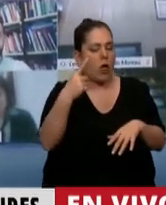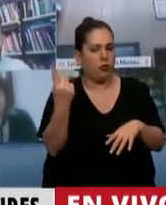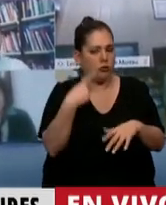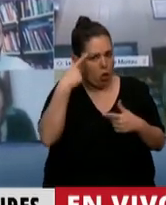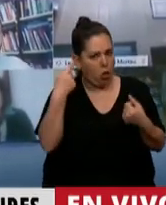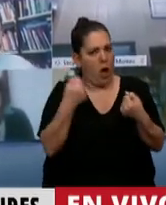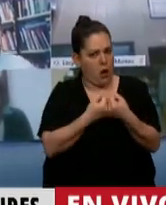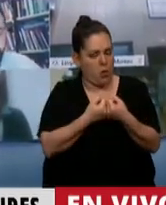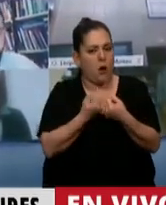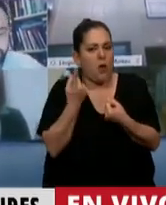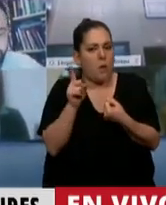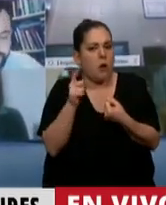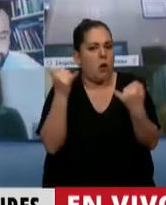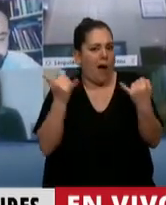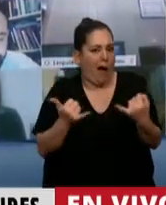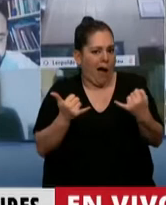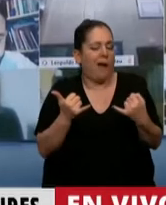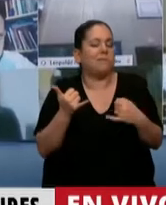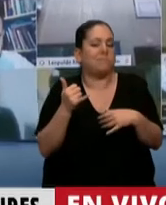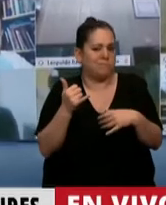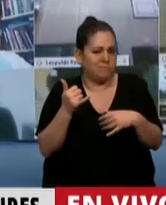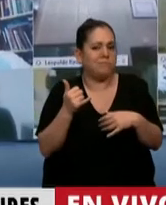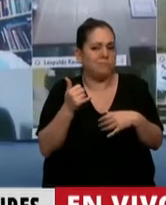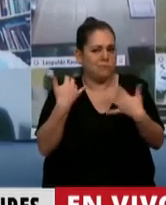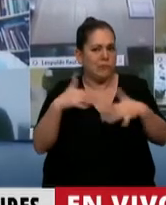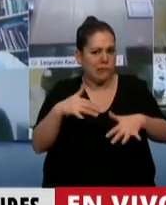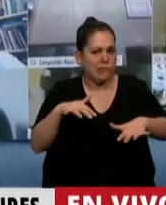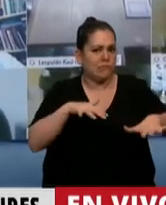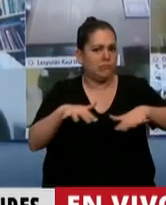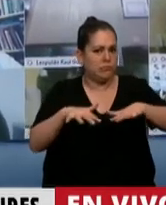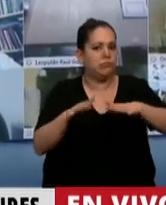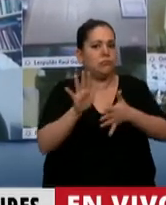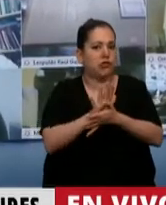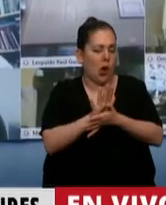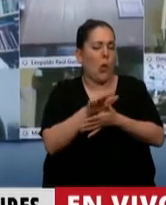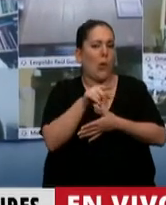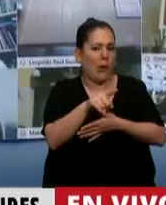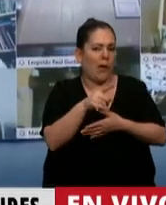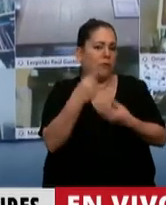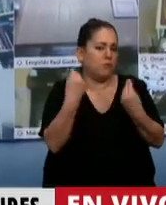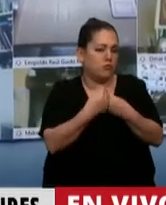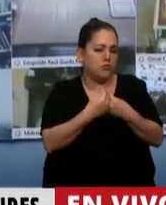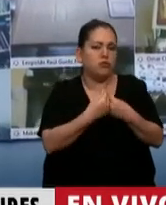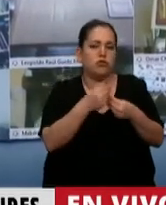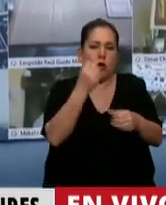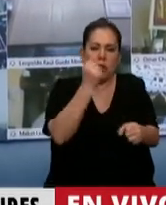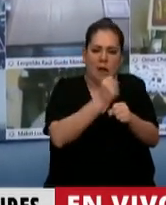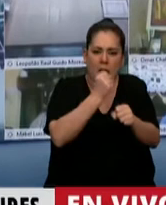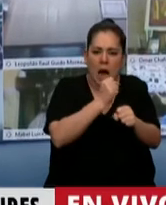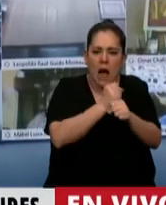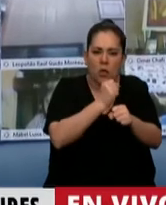todo. Y tiene un impacto, como acá ya se mencionó, muy profundo sobre una masa de trabajadoras y